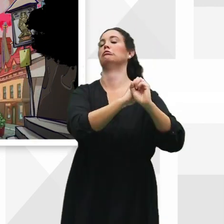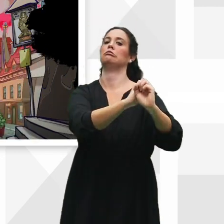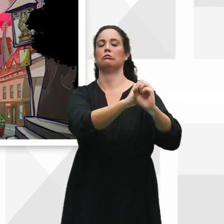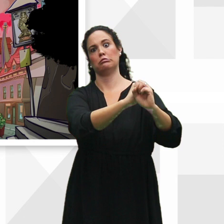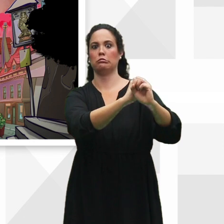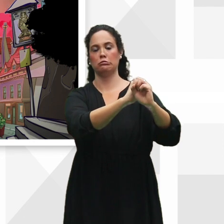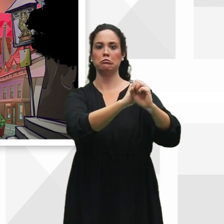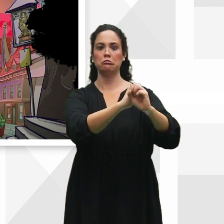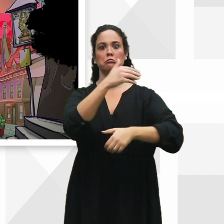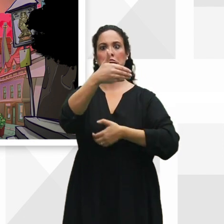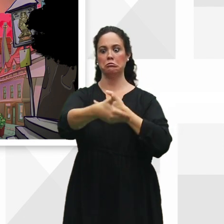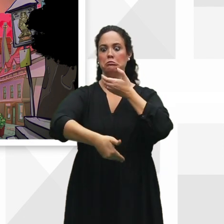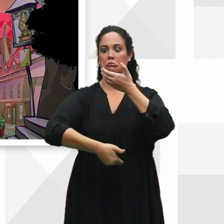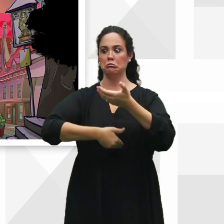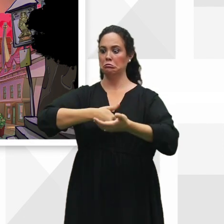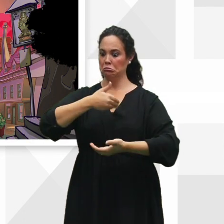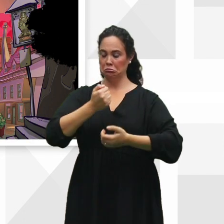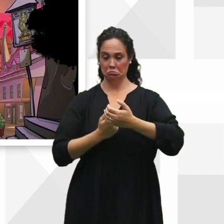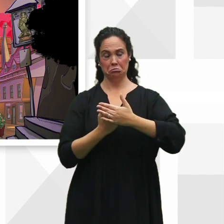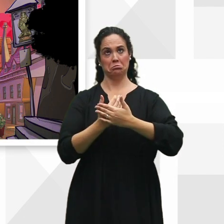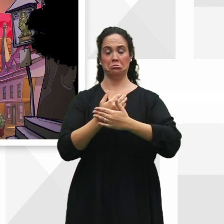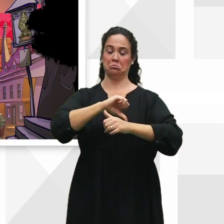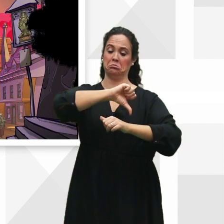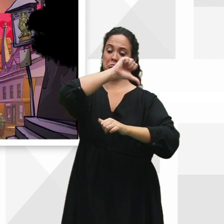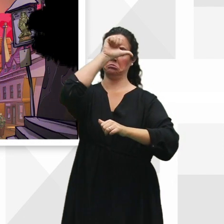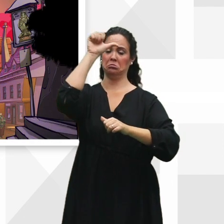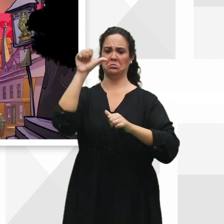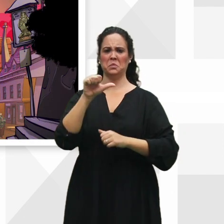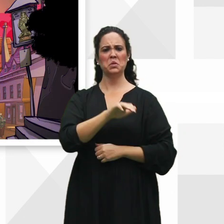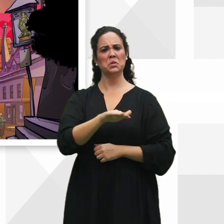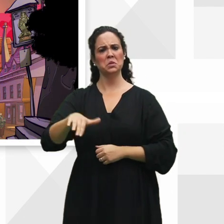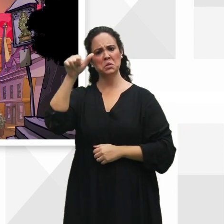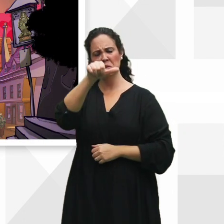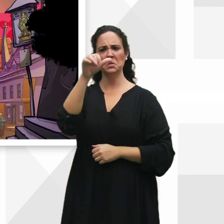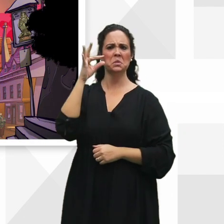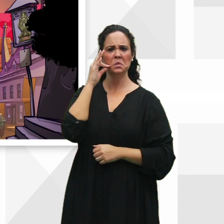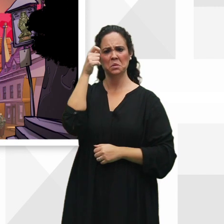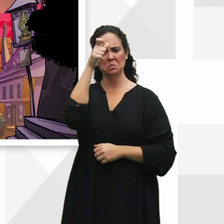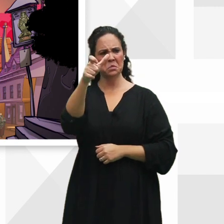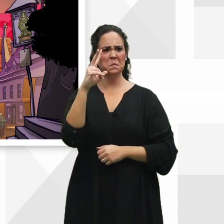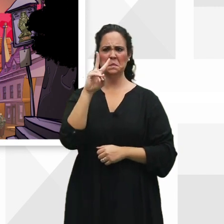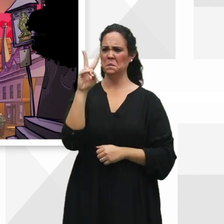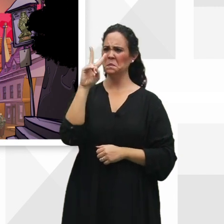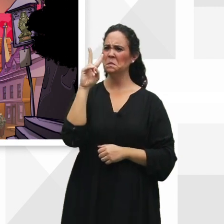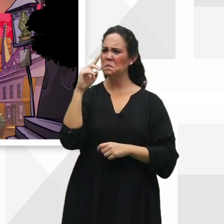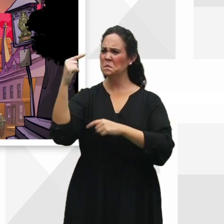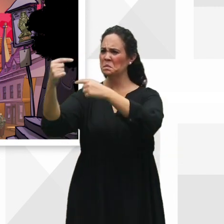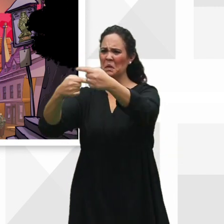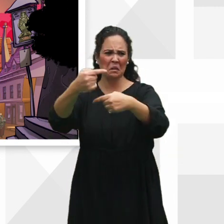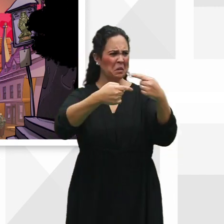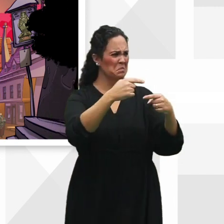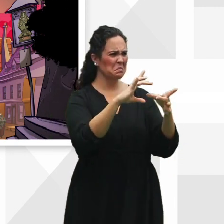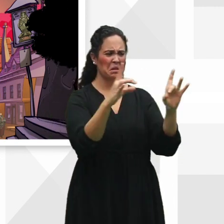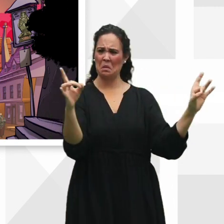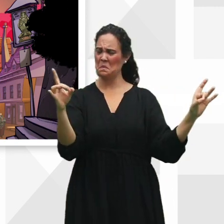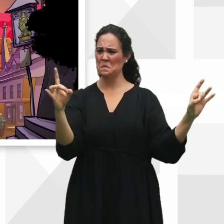Según transcurría el día, los niños del pueblo empezaron a ver conductas muy poco usuales en sus familiares y amigos.